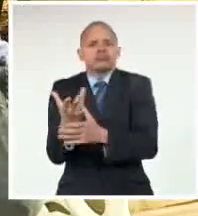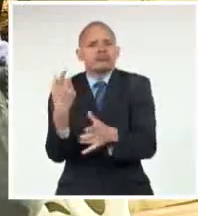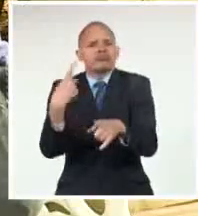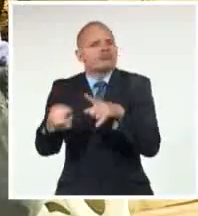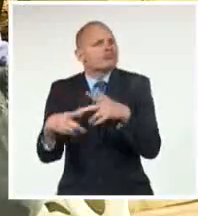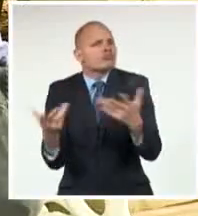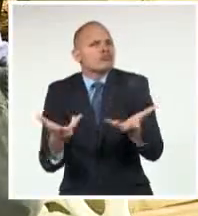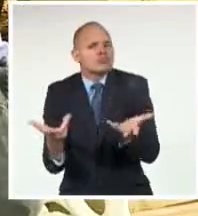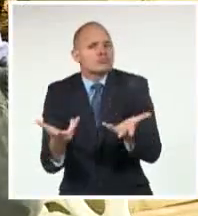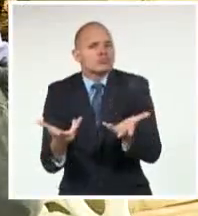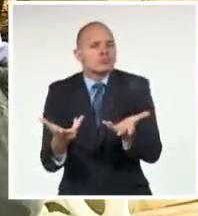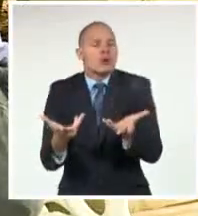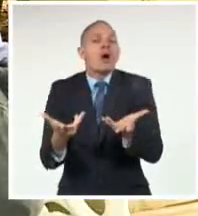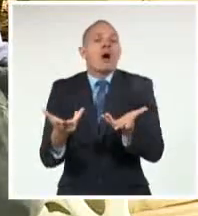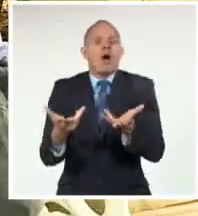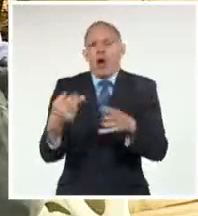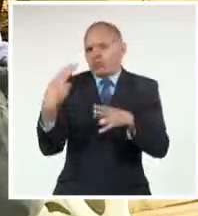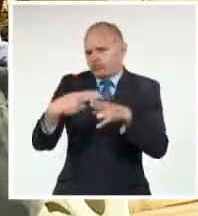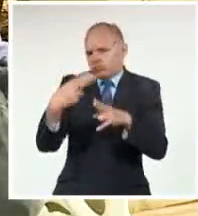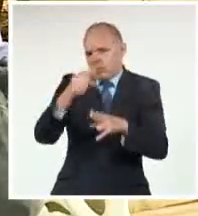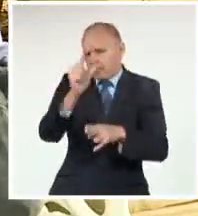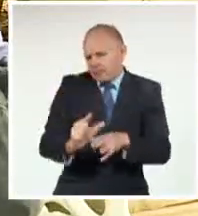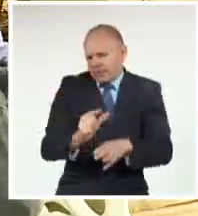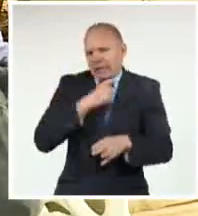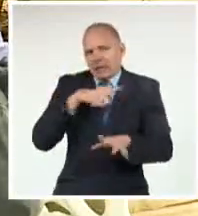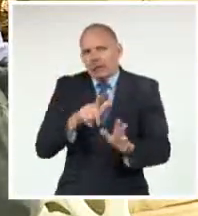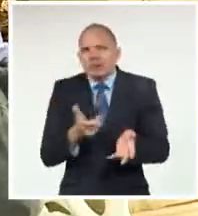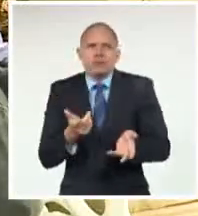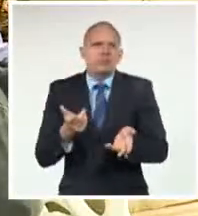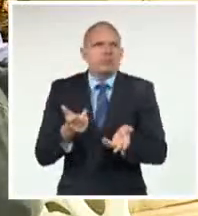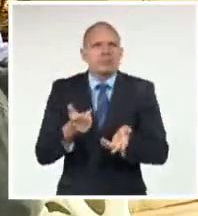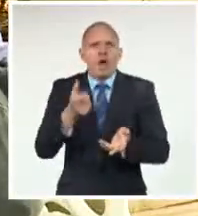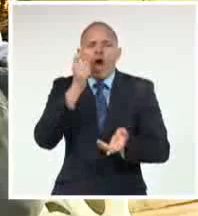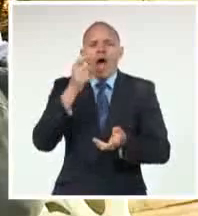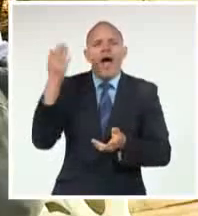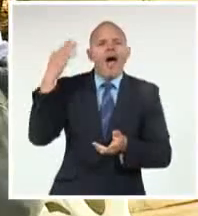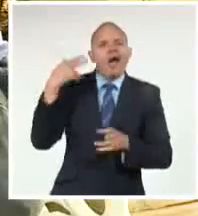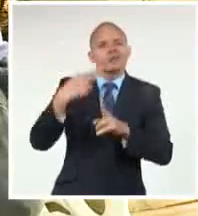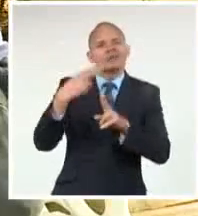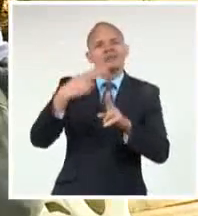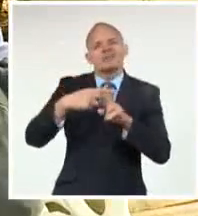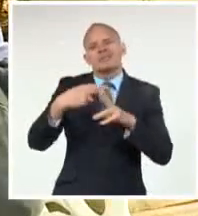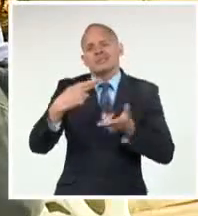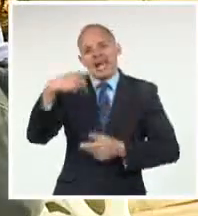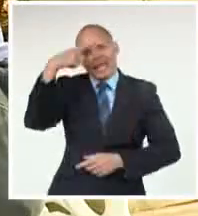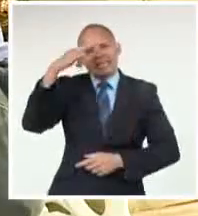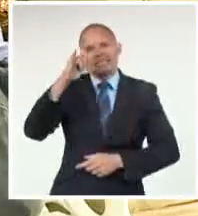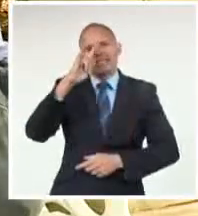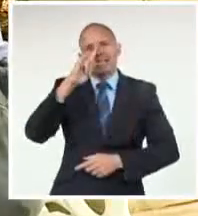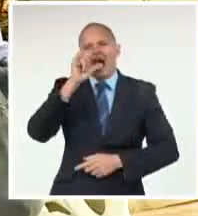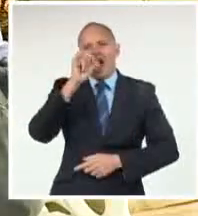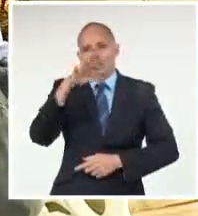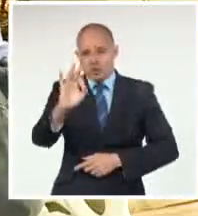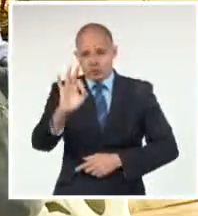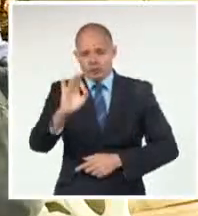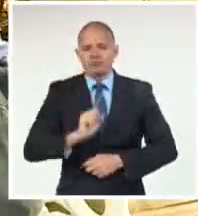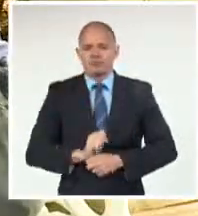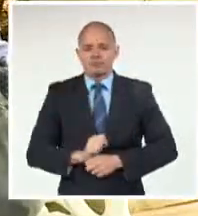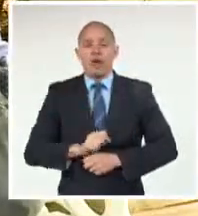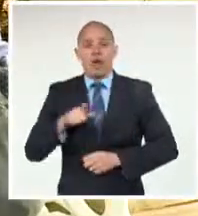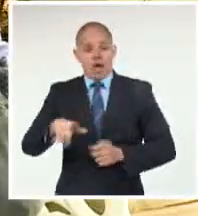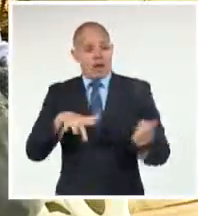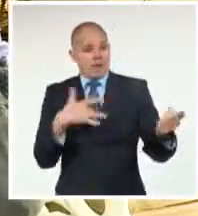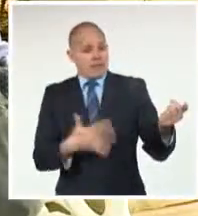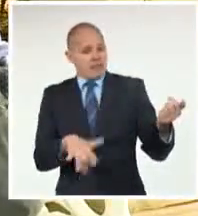el profesor de Sindogaray, el compositor